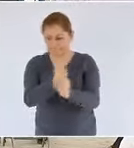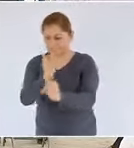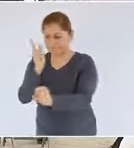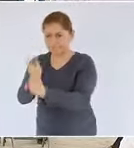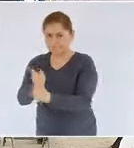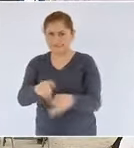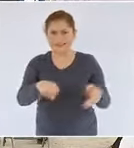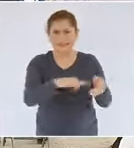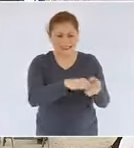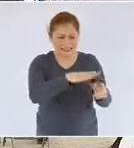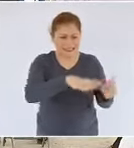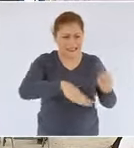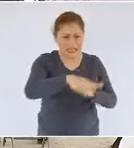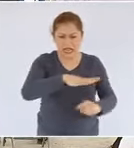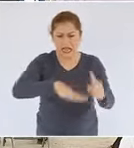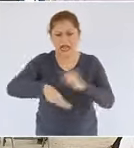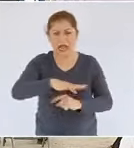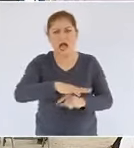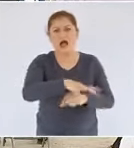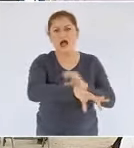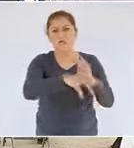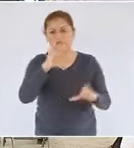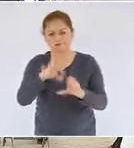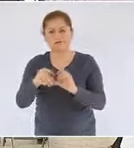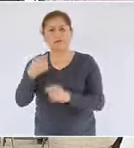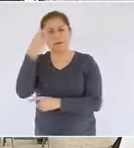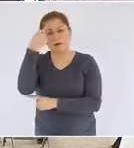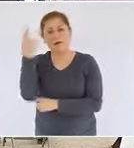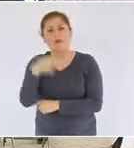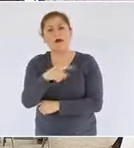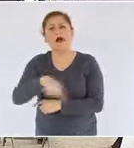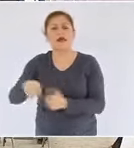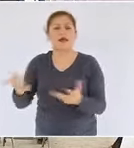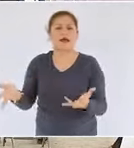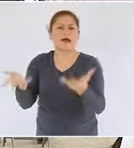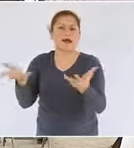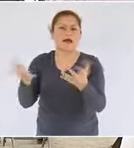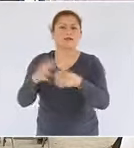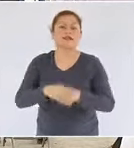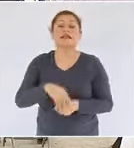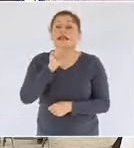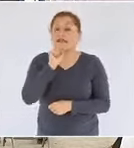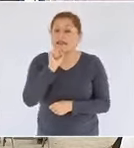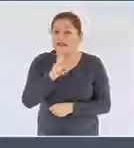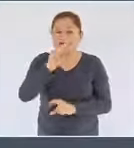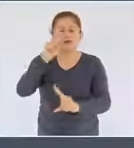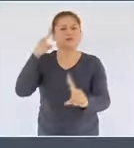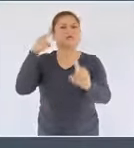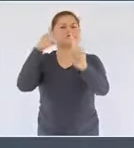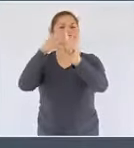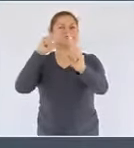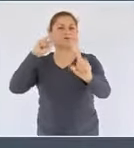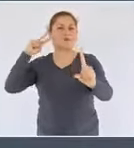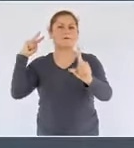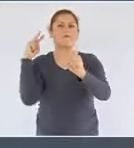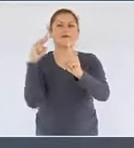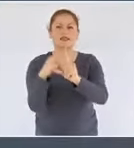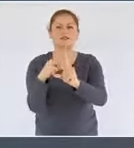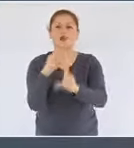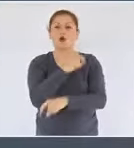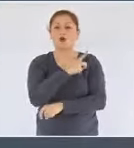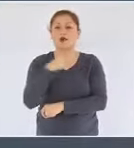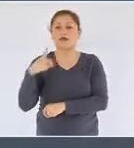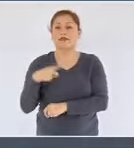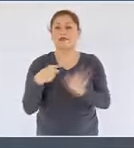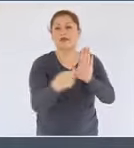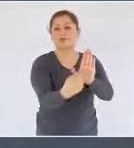productores y, finalmente, un nuevo enfoque basado en resultados y en la rendición